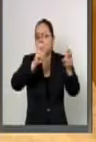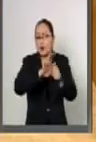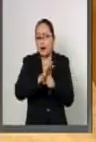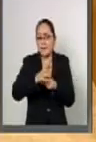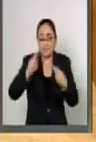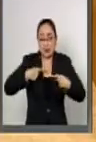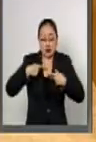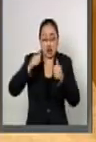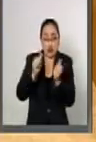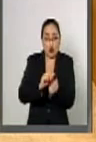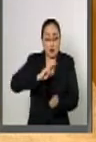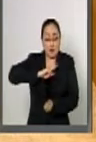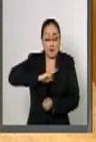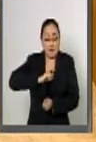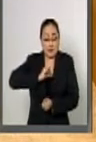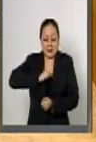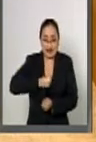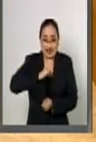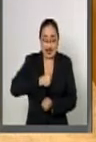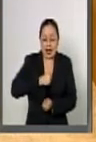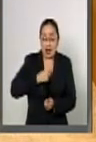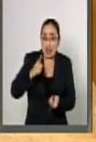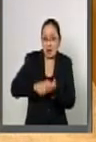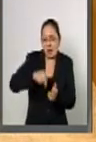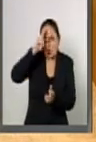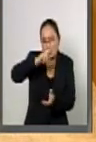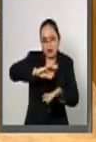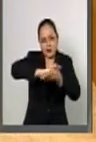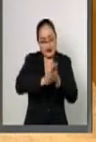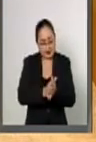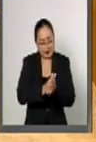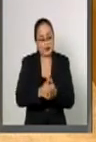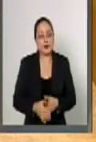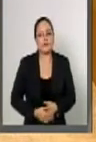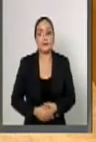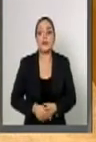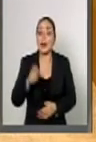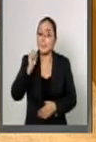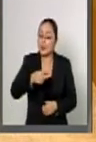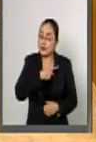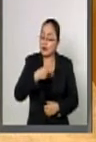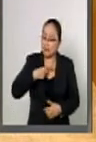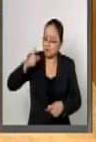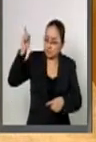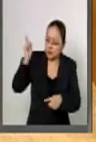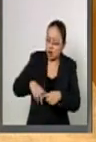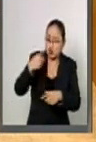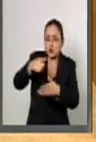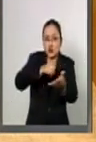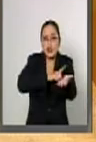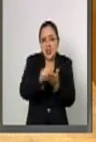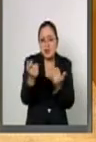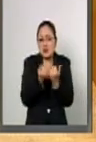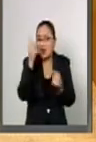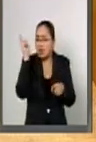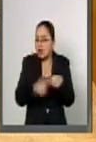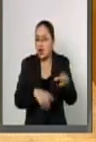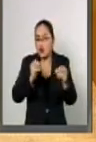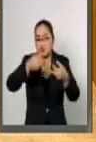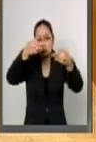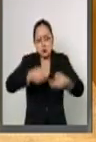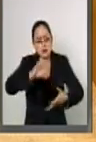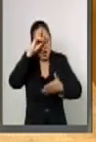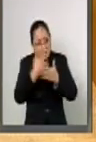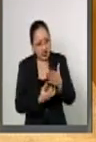pero hay que profundizar en otras más para evitar en la actualidad la vejación injustificada de sus derechos y su dignidad